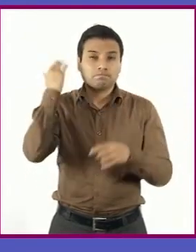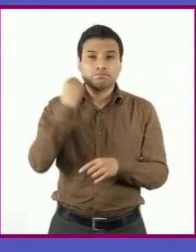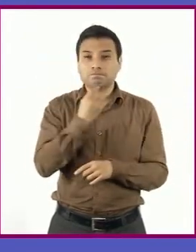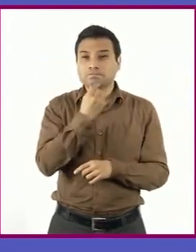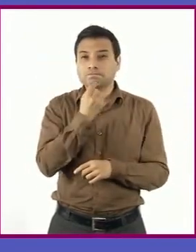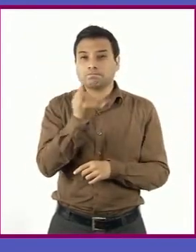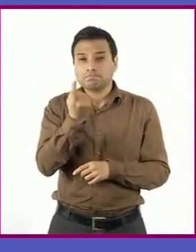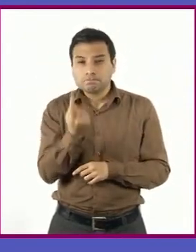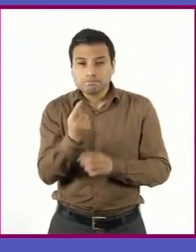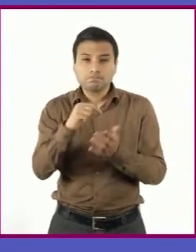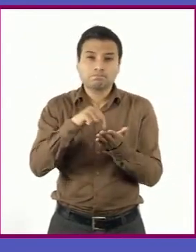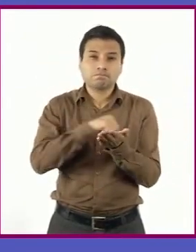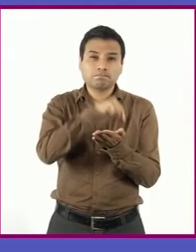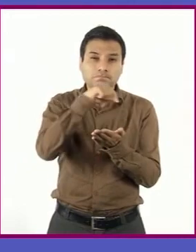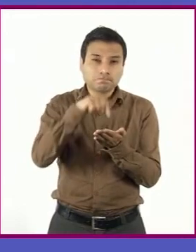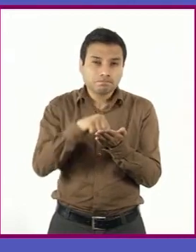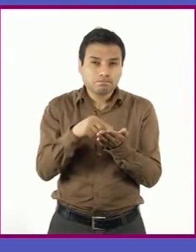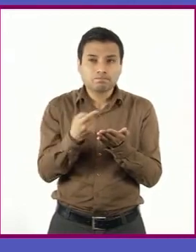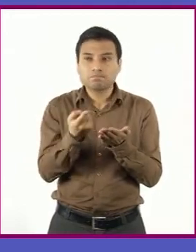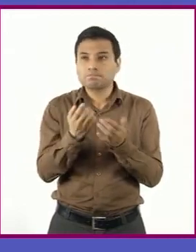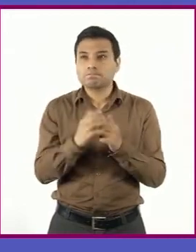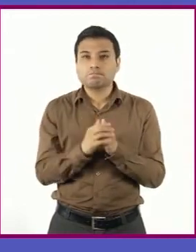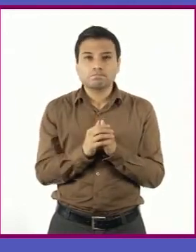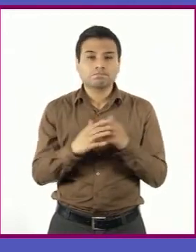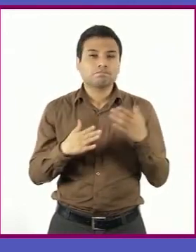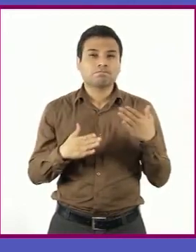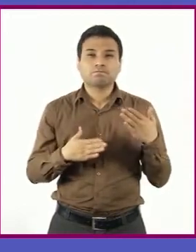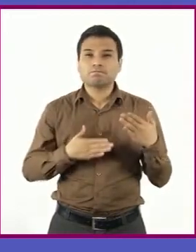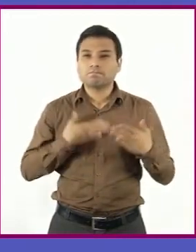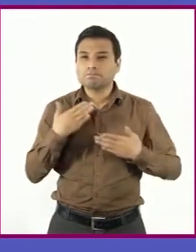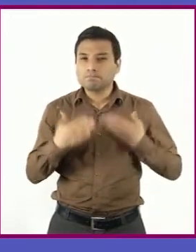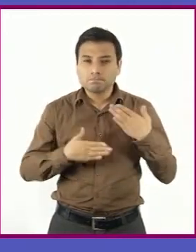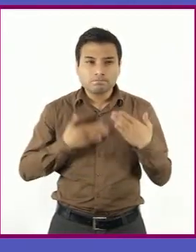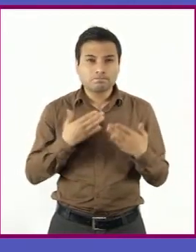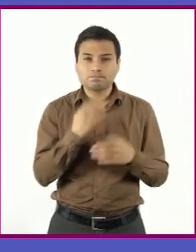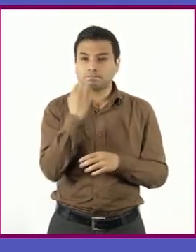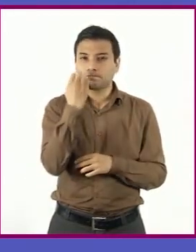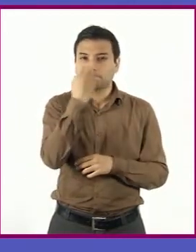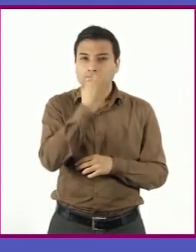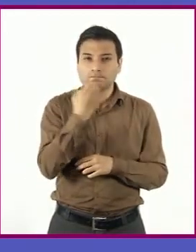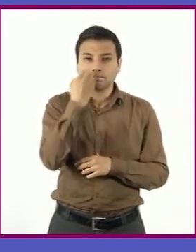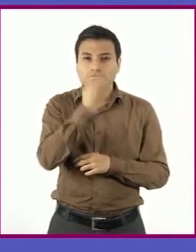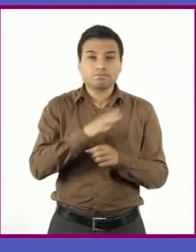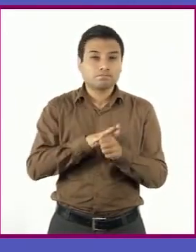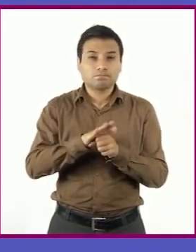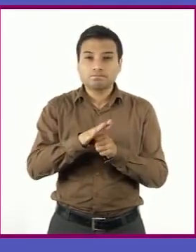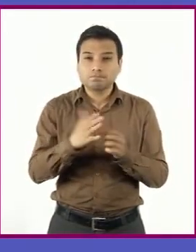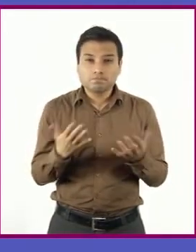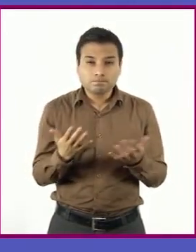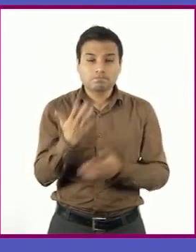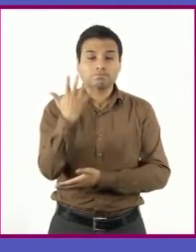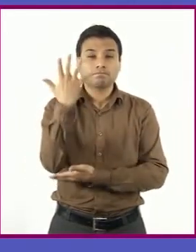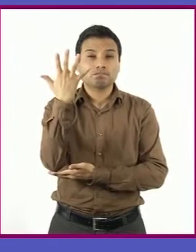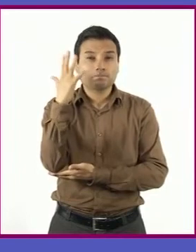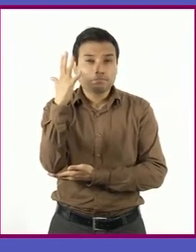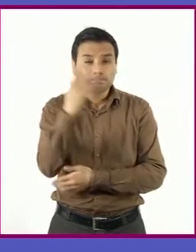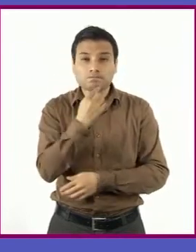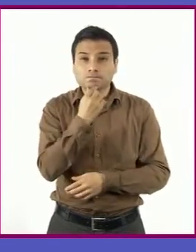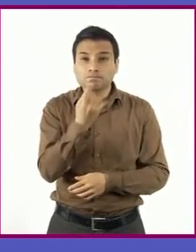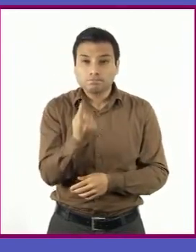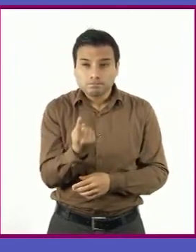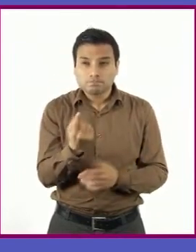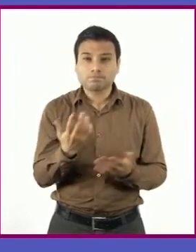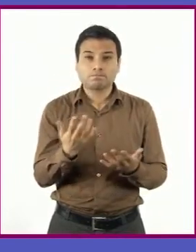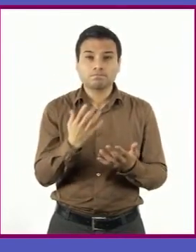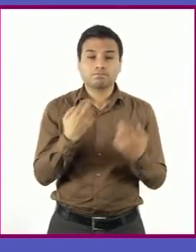espacios, los lugares donde ellos se divirtieron, las escuelas a las que han ido, el jardín de niños, sus maestras,